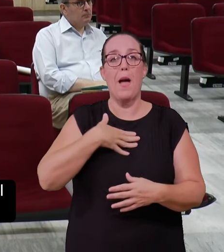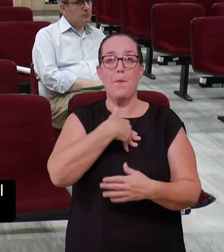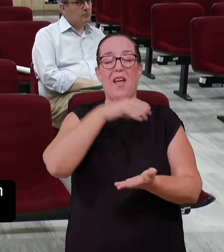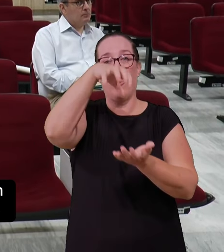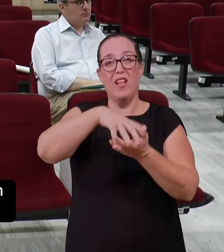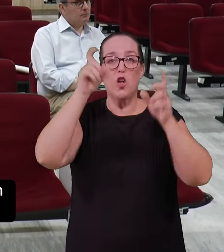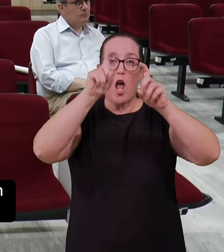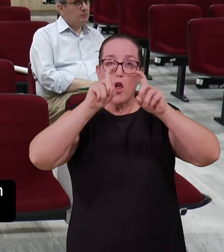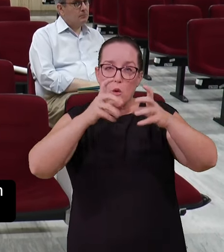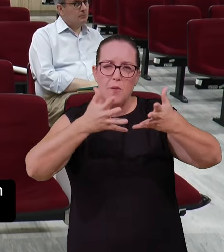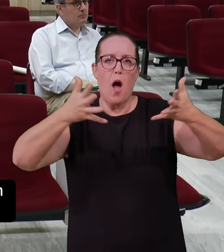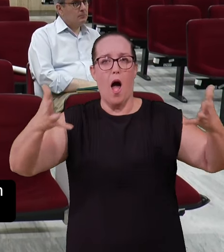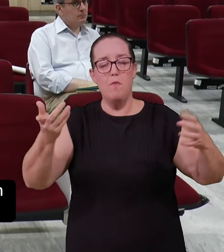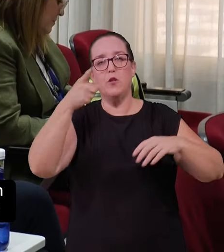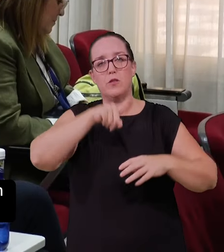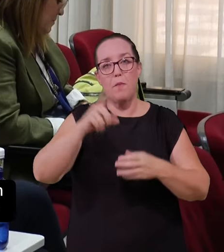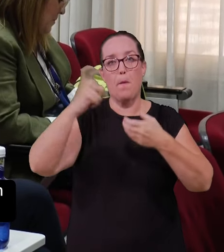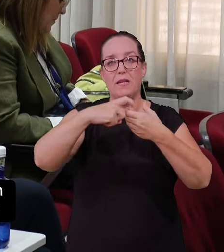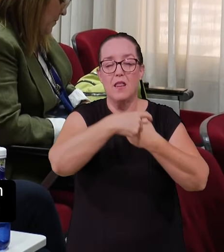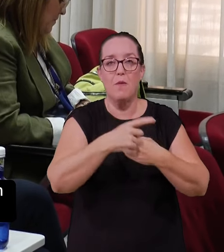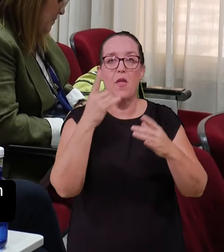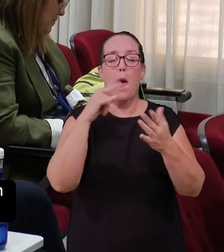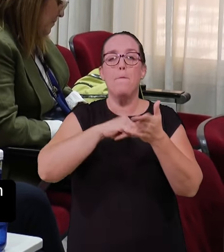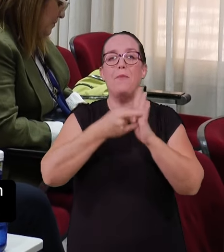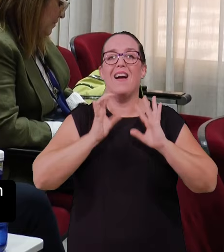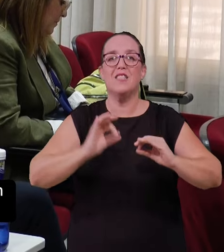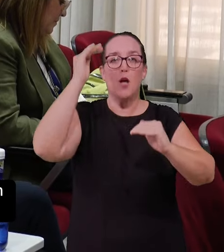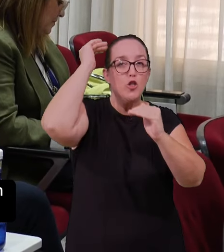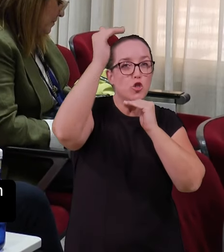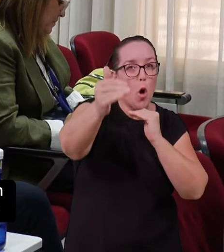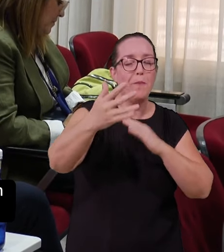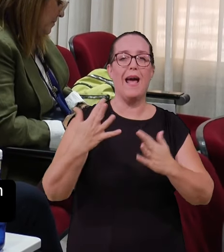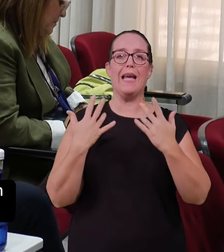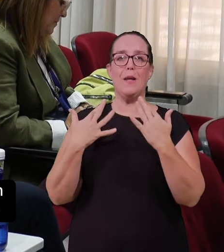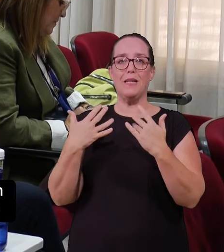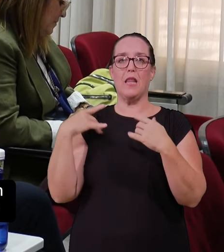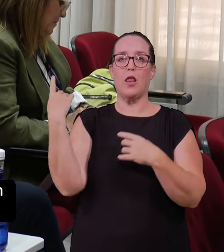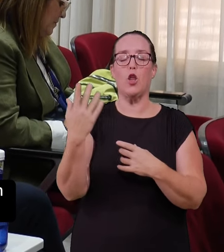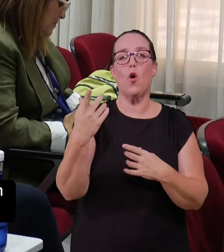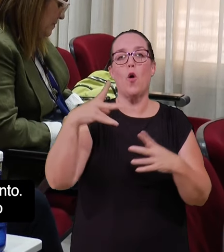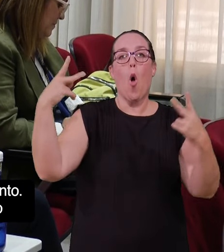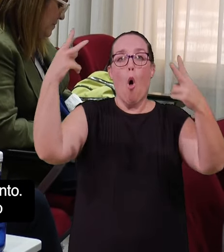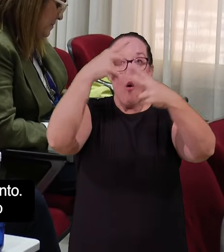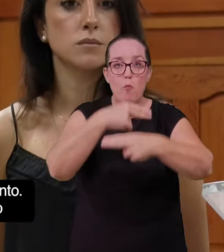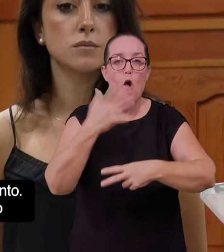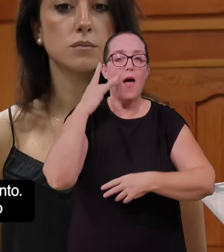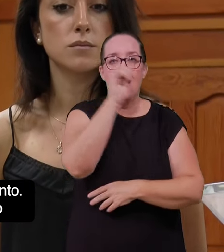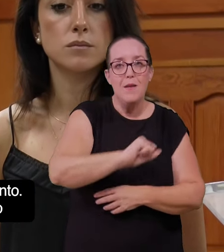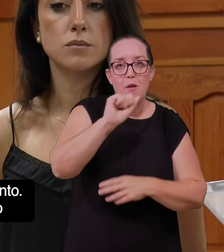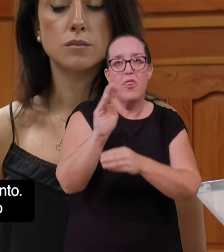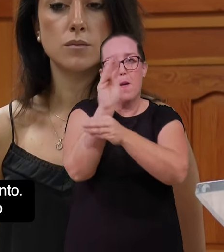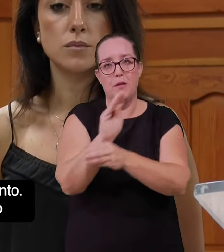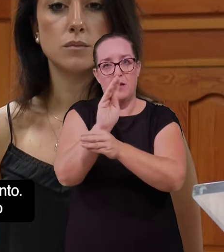el papel municipal en los centros educativos es mucho más amplio, con actuaciones como el plan de sombras, medidas de climatización,